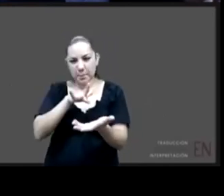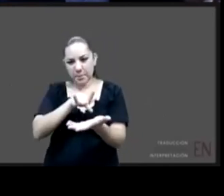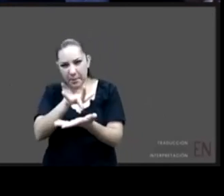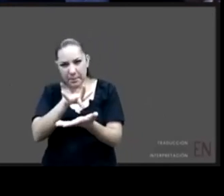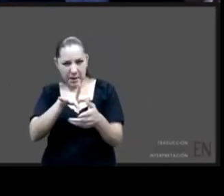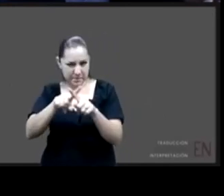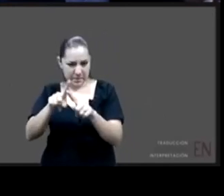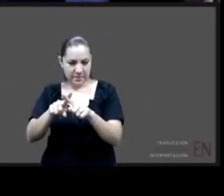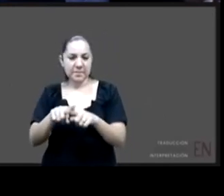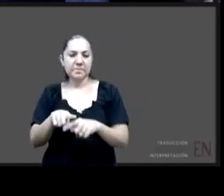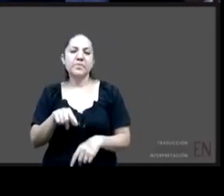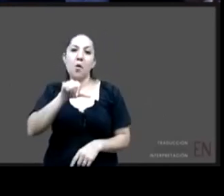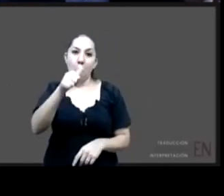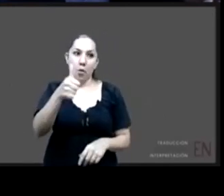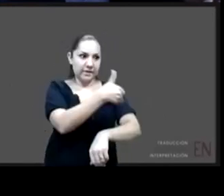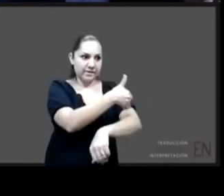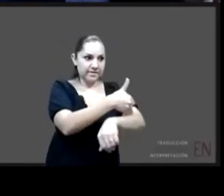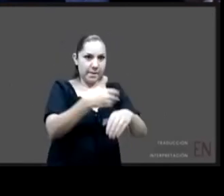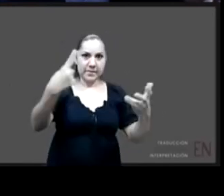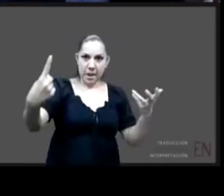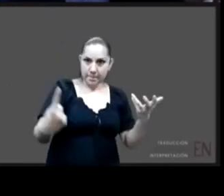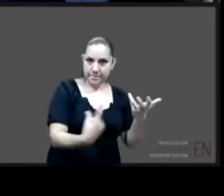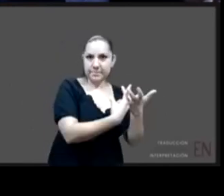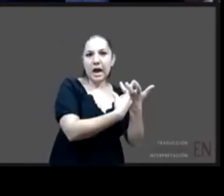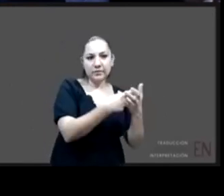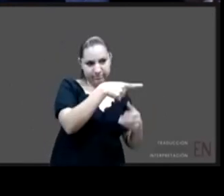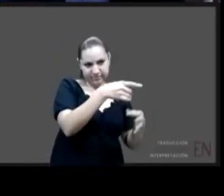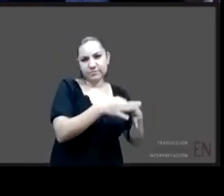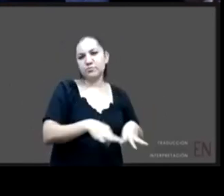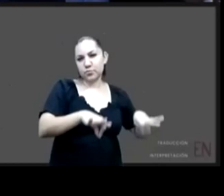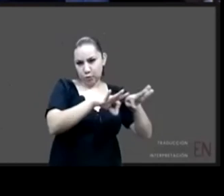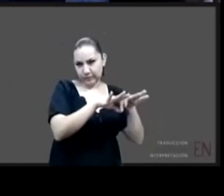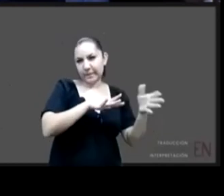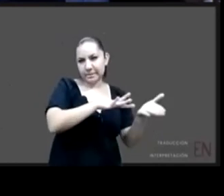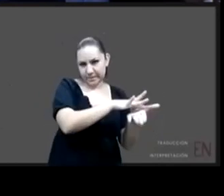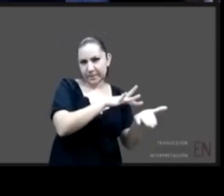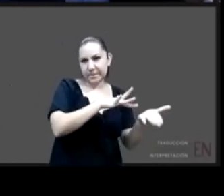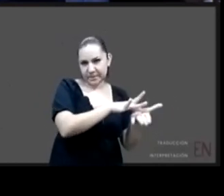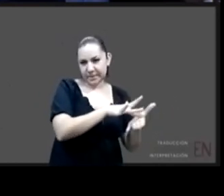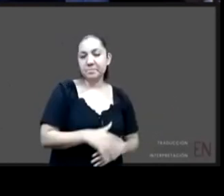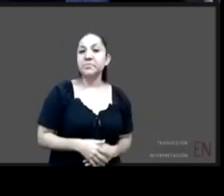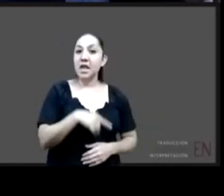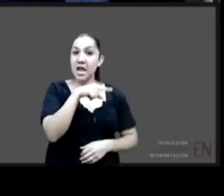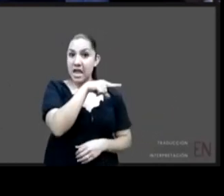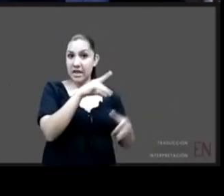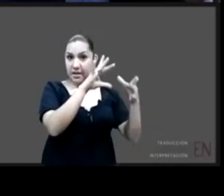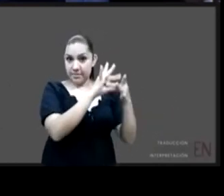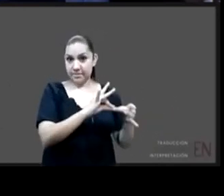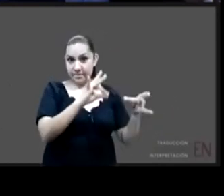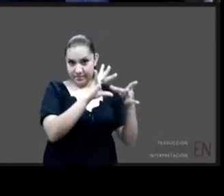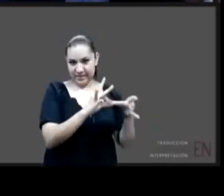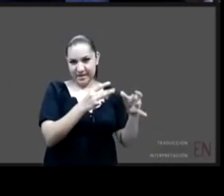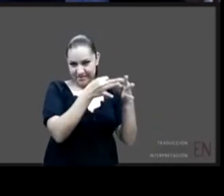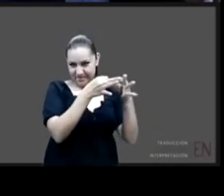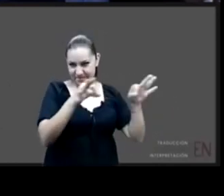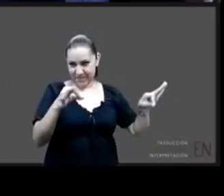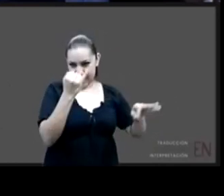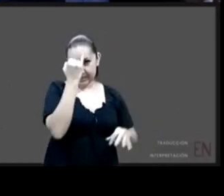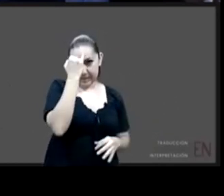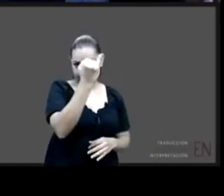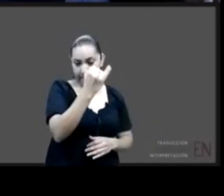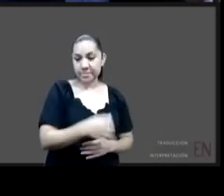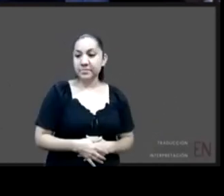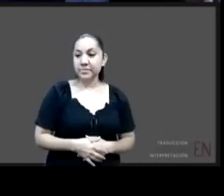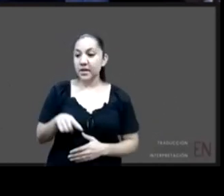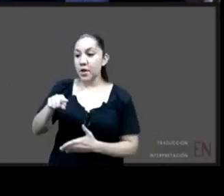espacio fronterizo es un lugar vago e indeterminado creado por el residuo emocional de un